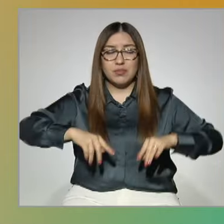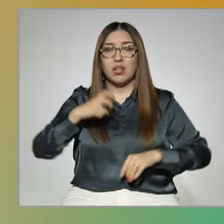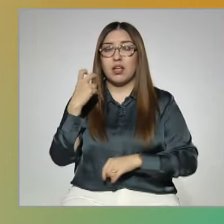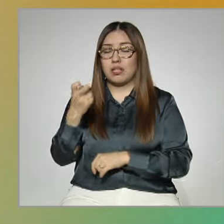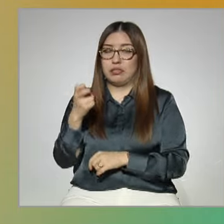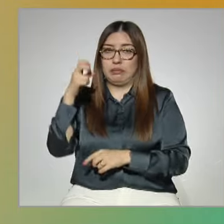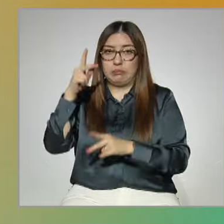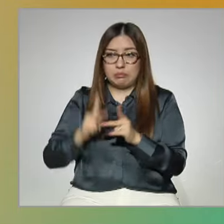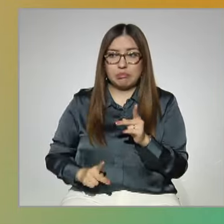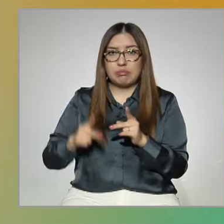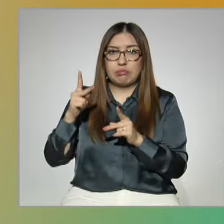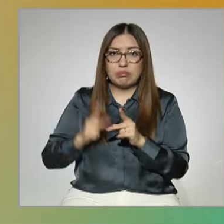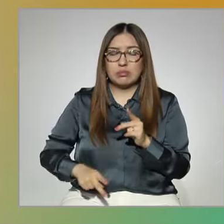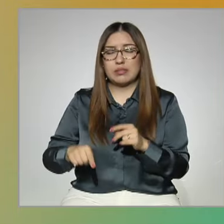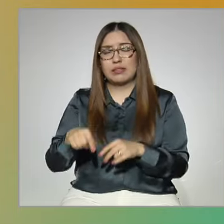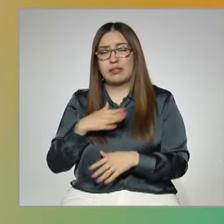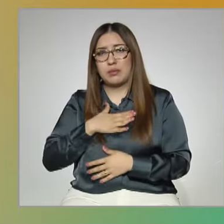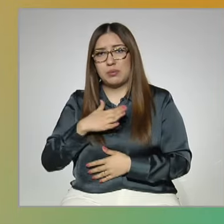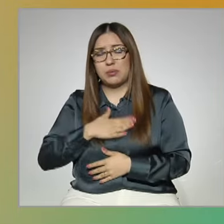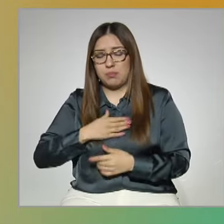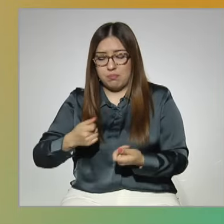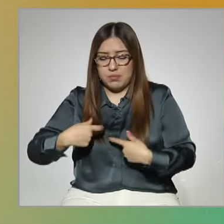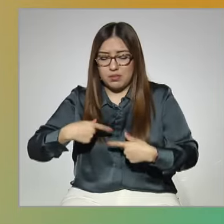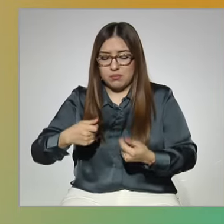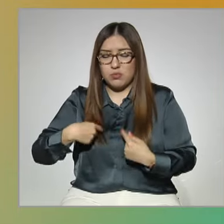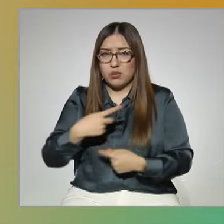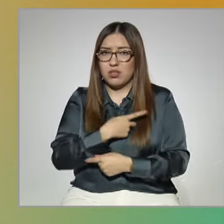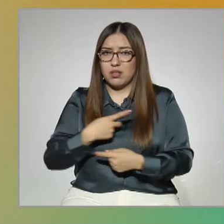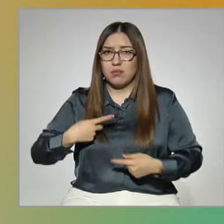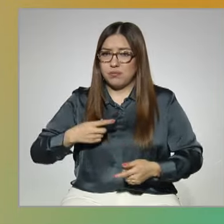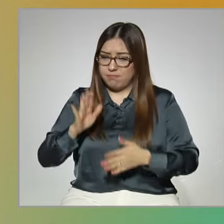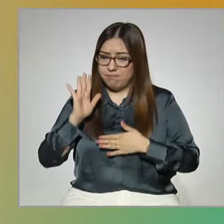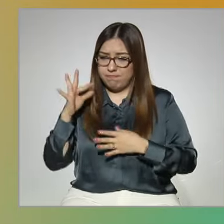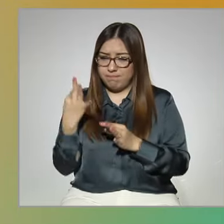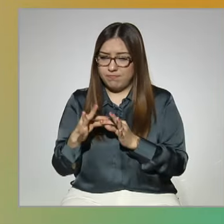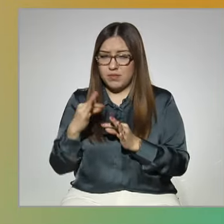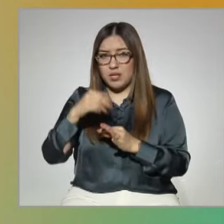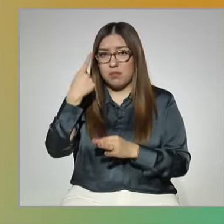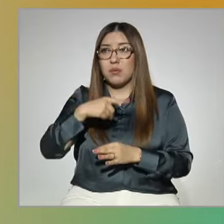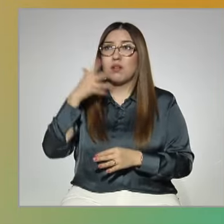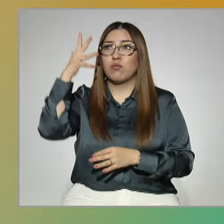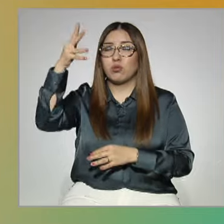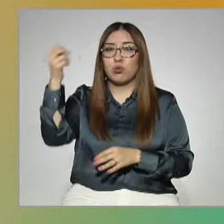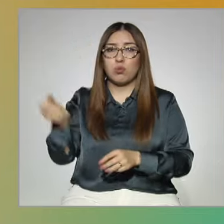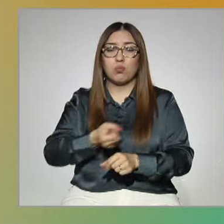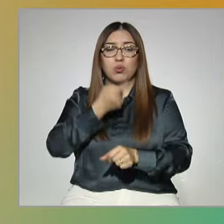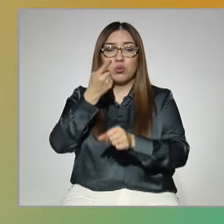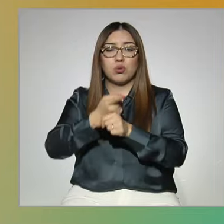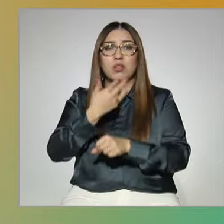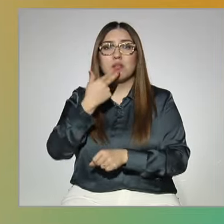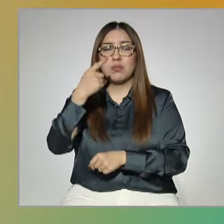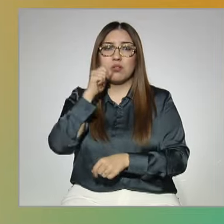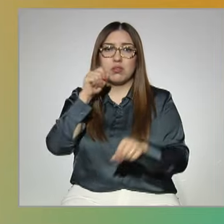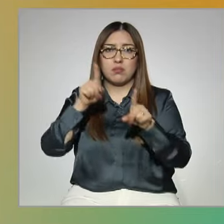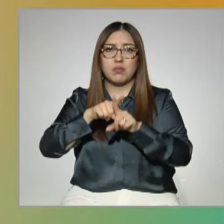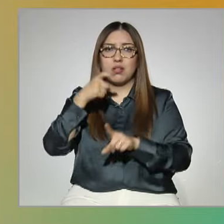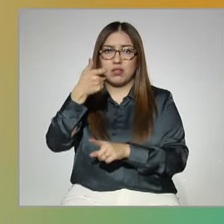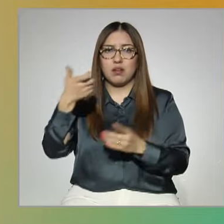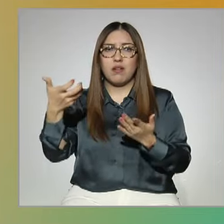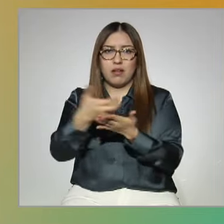pendiente que se tiene consigo mismo, inclusive para tener mejores oportunidades laborales y económicas.